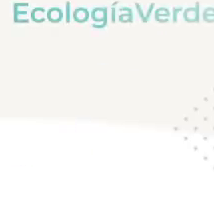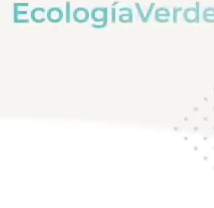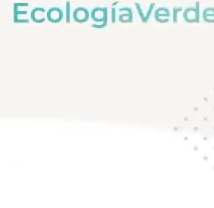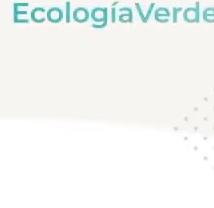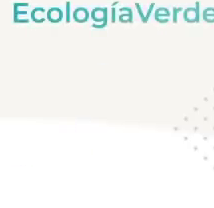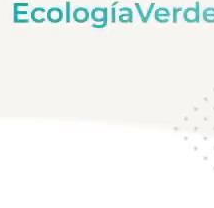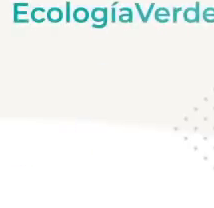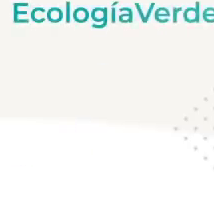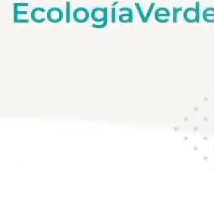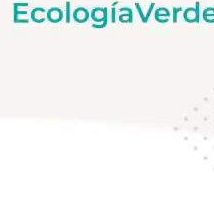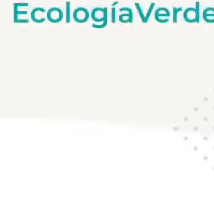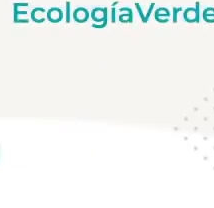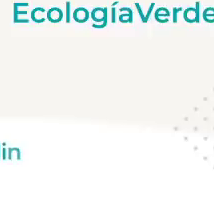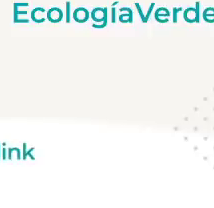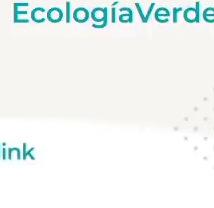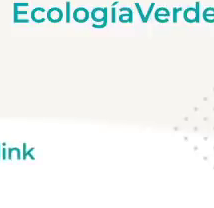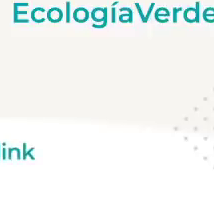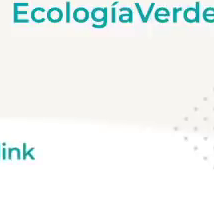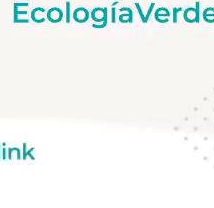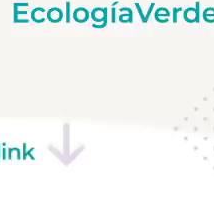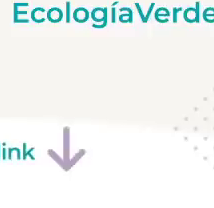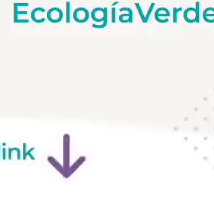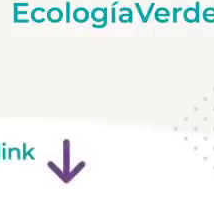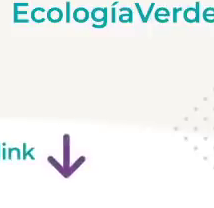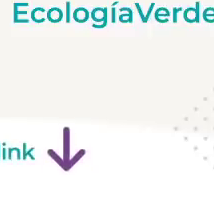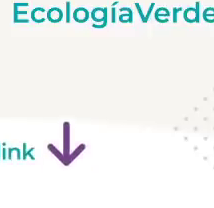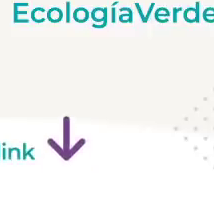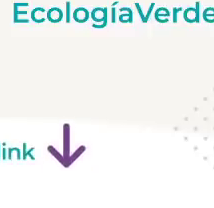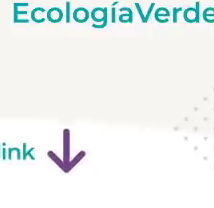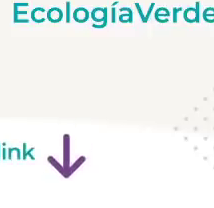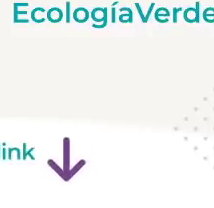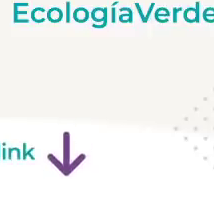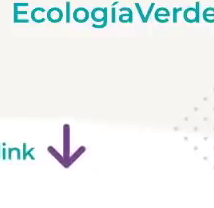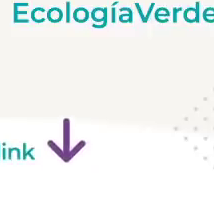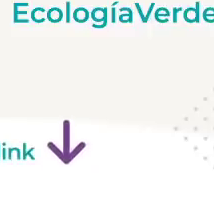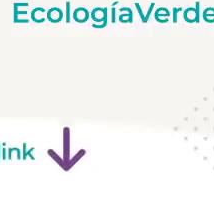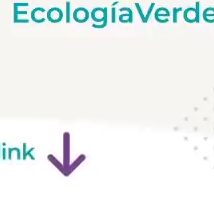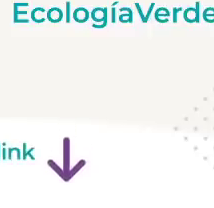Para ver este video, encuentre el link aquí abajo en la descripción.